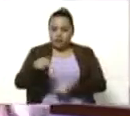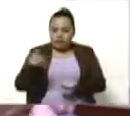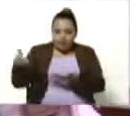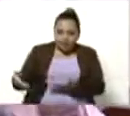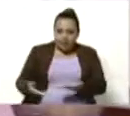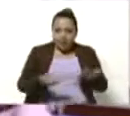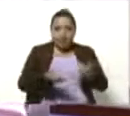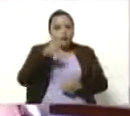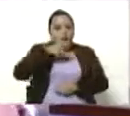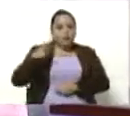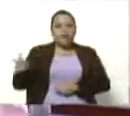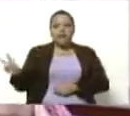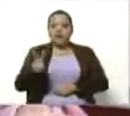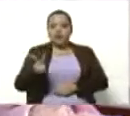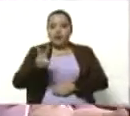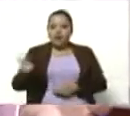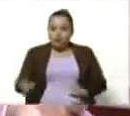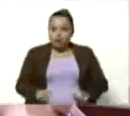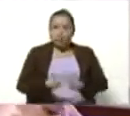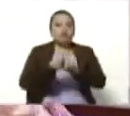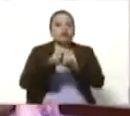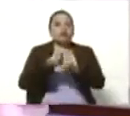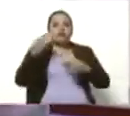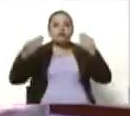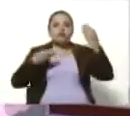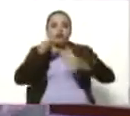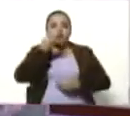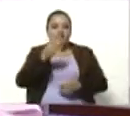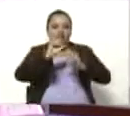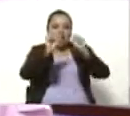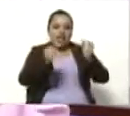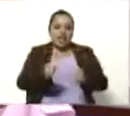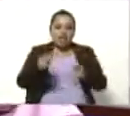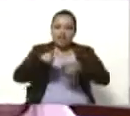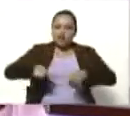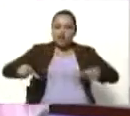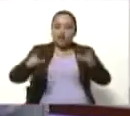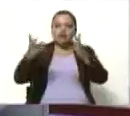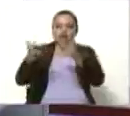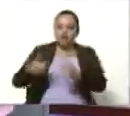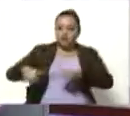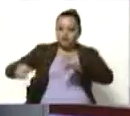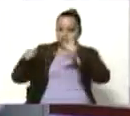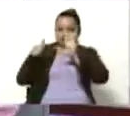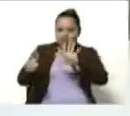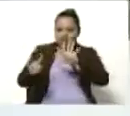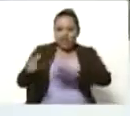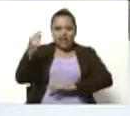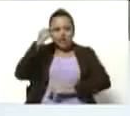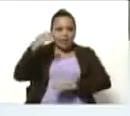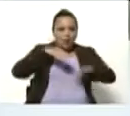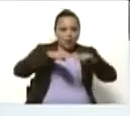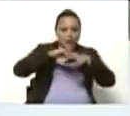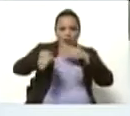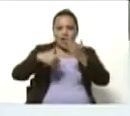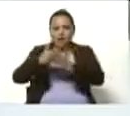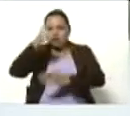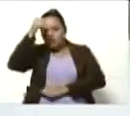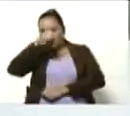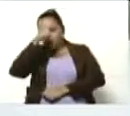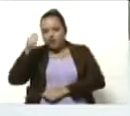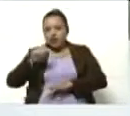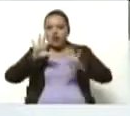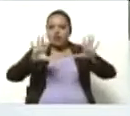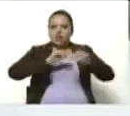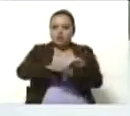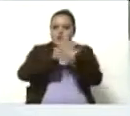todo el pueblo venezolano que nos acompañe en el Museo de Bellas Artes, en la sala número 6, de día jueves a domingo, de 10 de la mañana